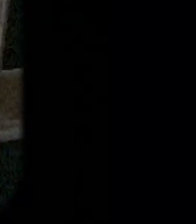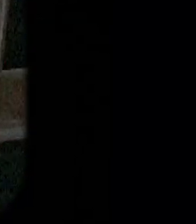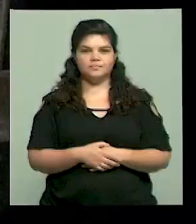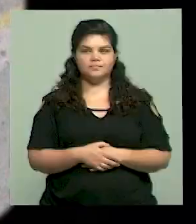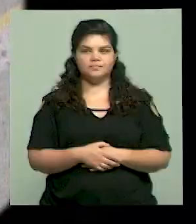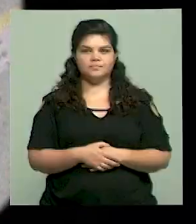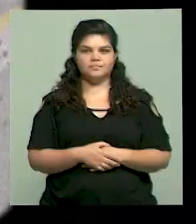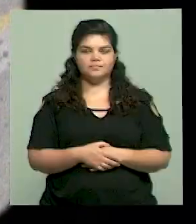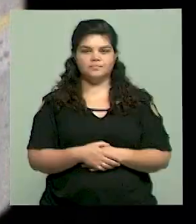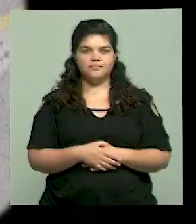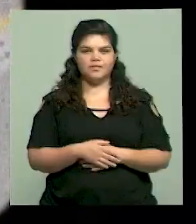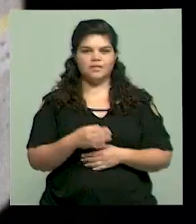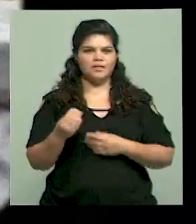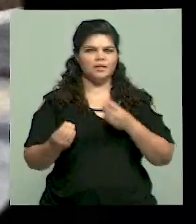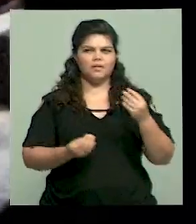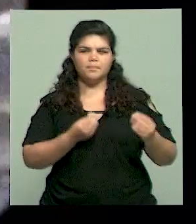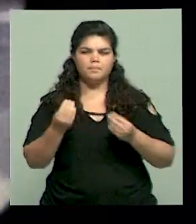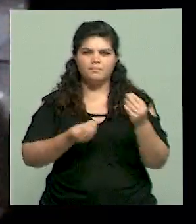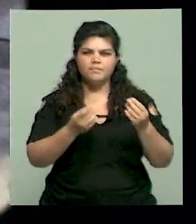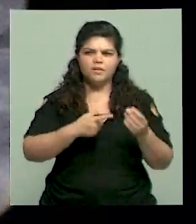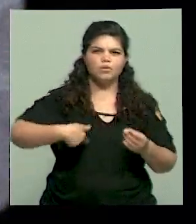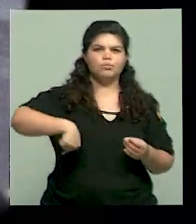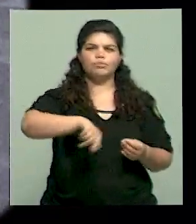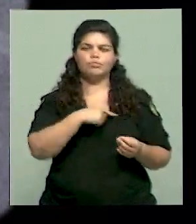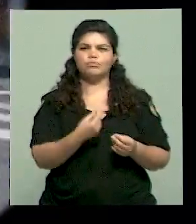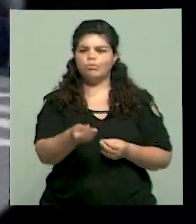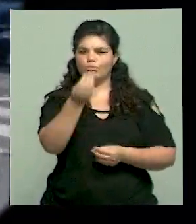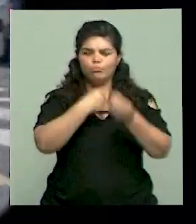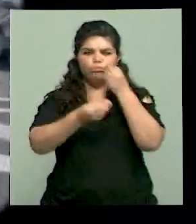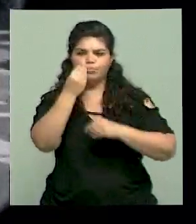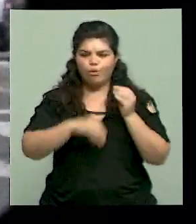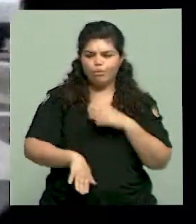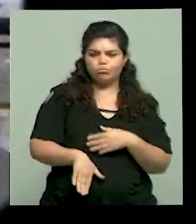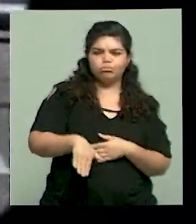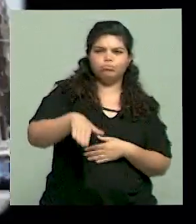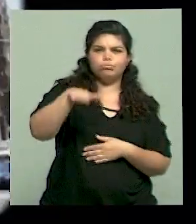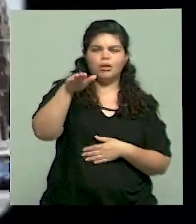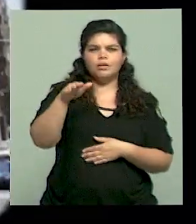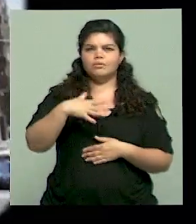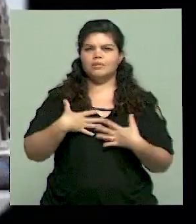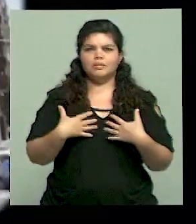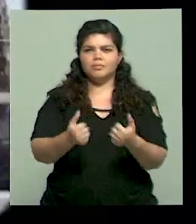¿Cómo puede ser posible que todo lo que nos nutre y nos hace crecer, se vuelva peligroso para nuestra salud?